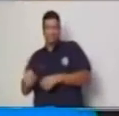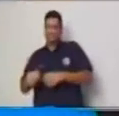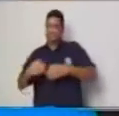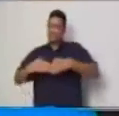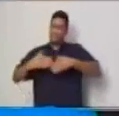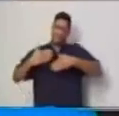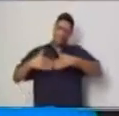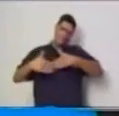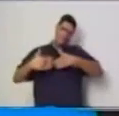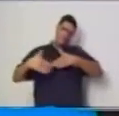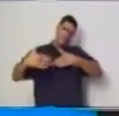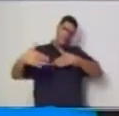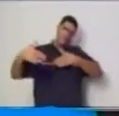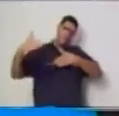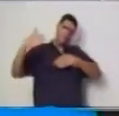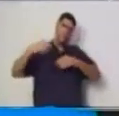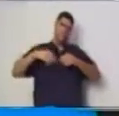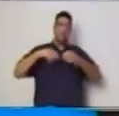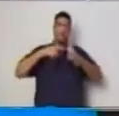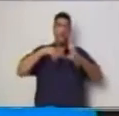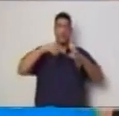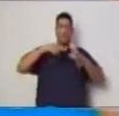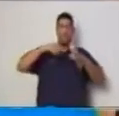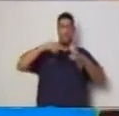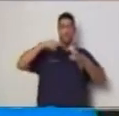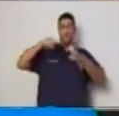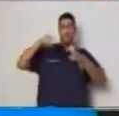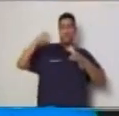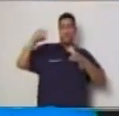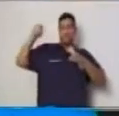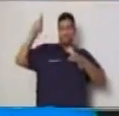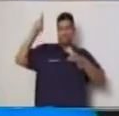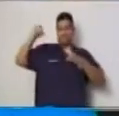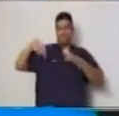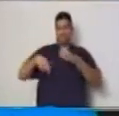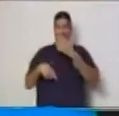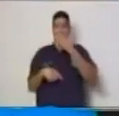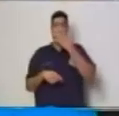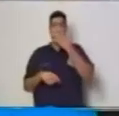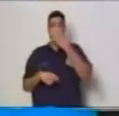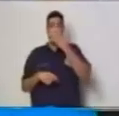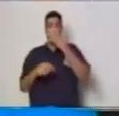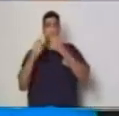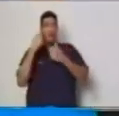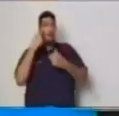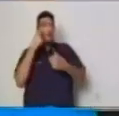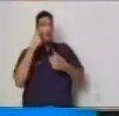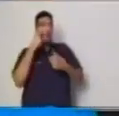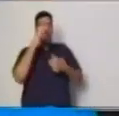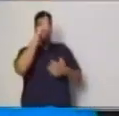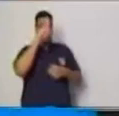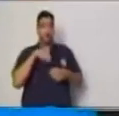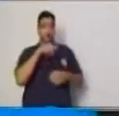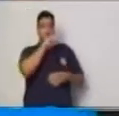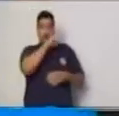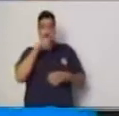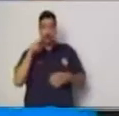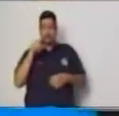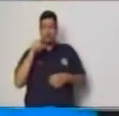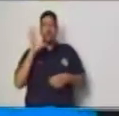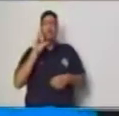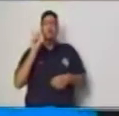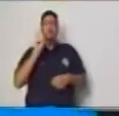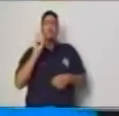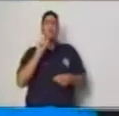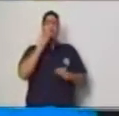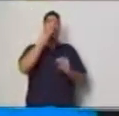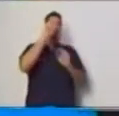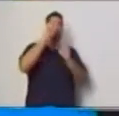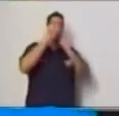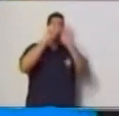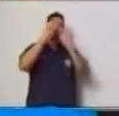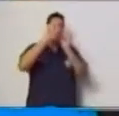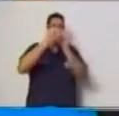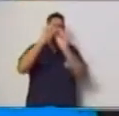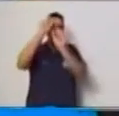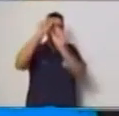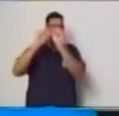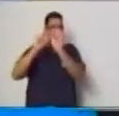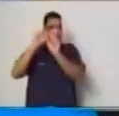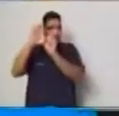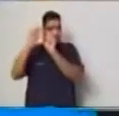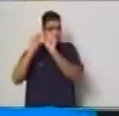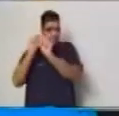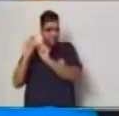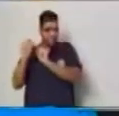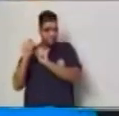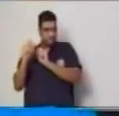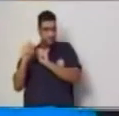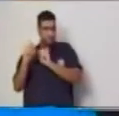gráfica. Observemos el plano y ahora vamos a ubicar los puntos haciendo referencia a